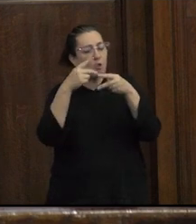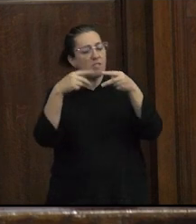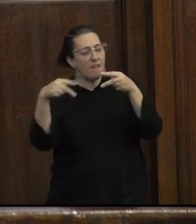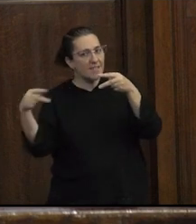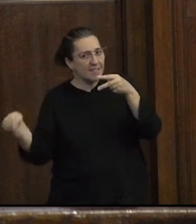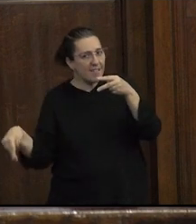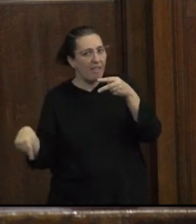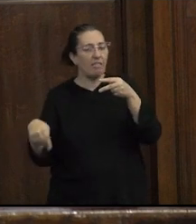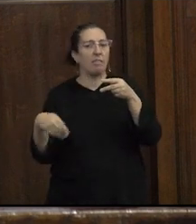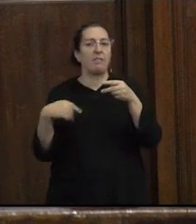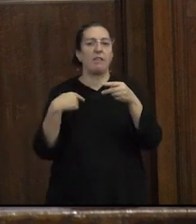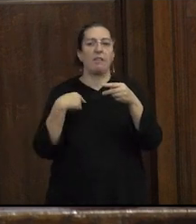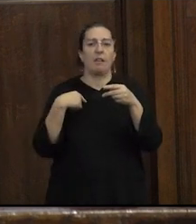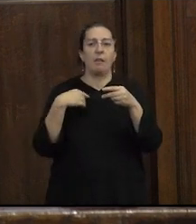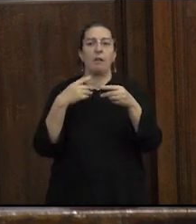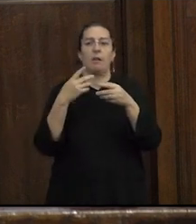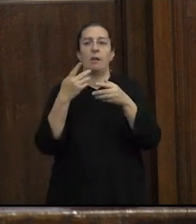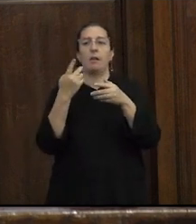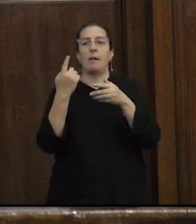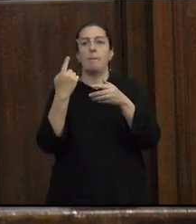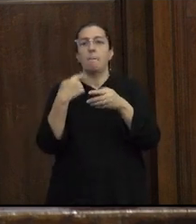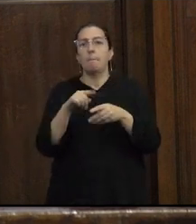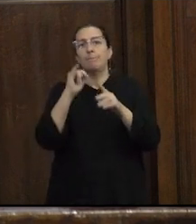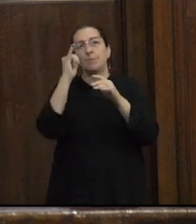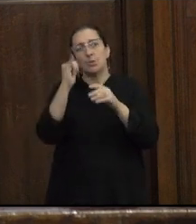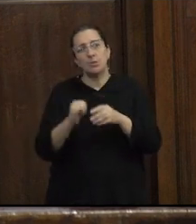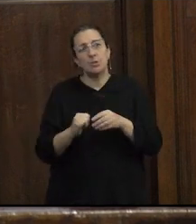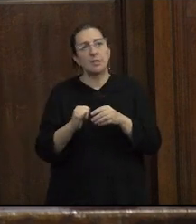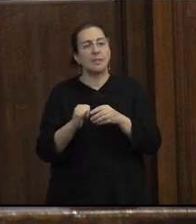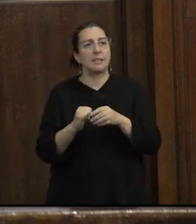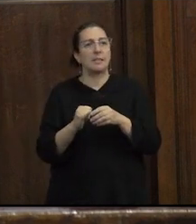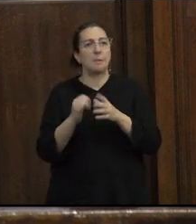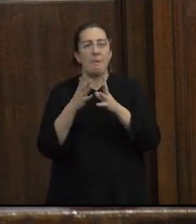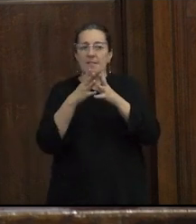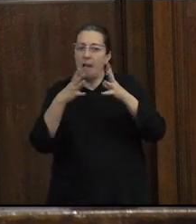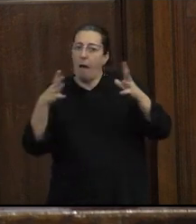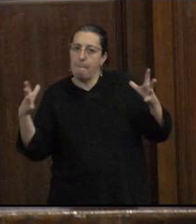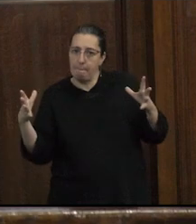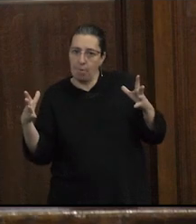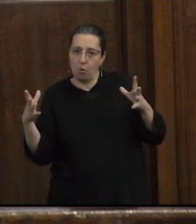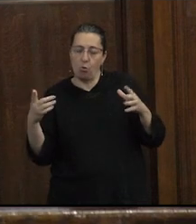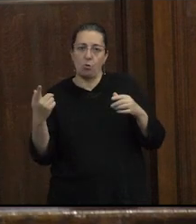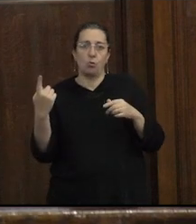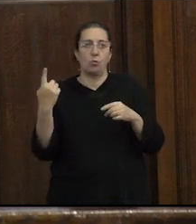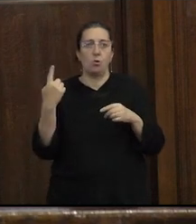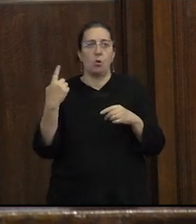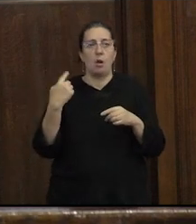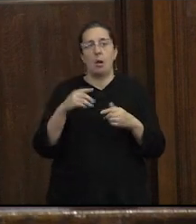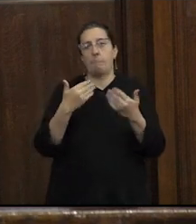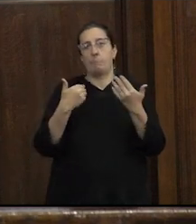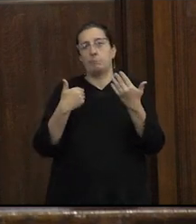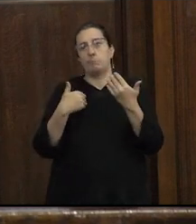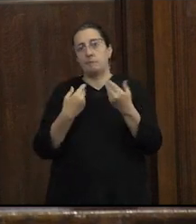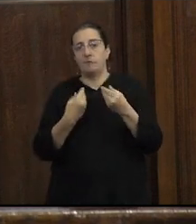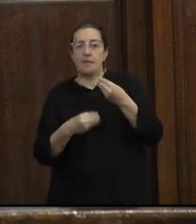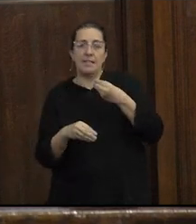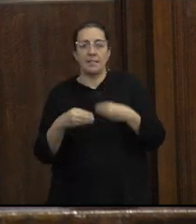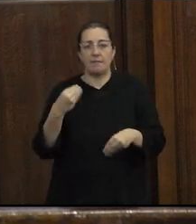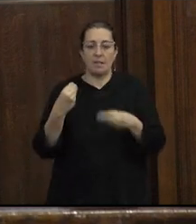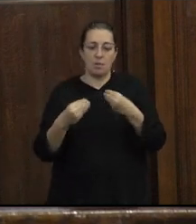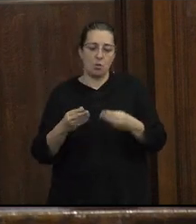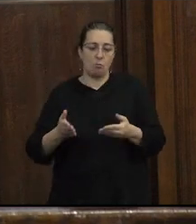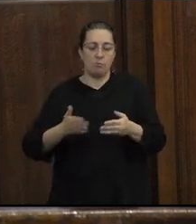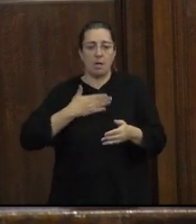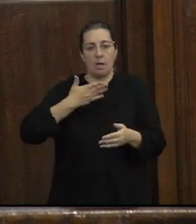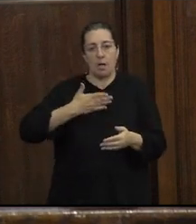genérica sino la diversidad en sentido más amplio pero claramente la mayor visibilización de los reclamos de las mujeres